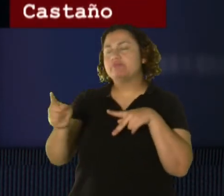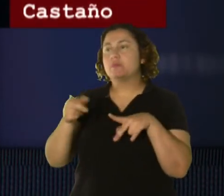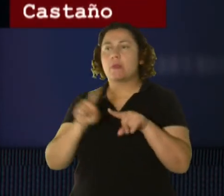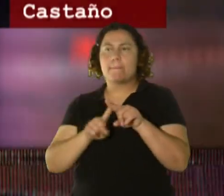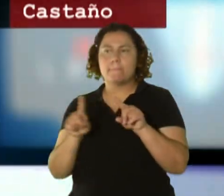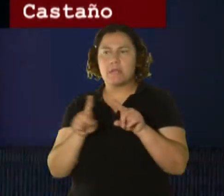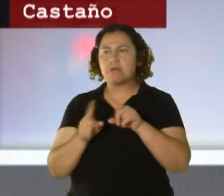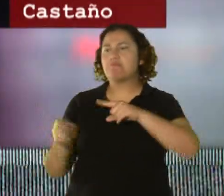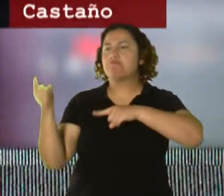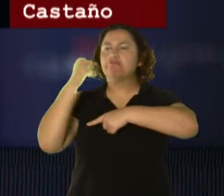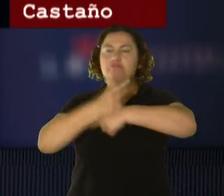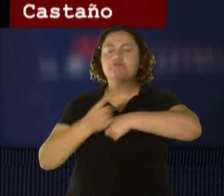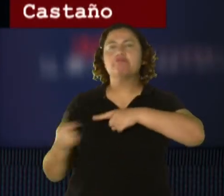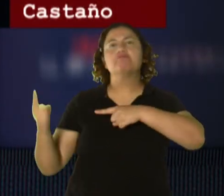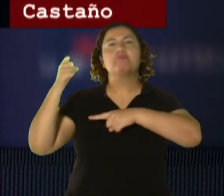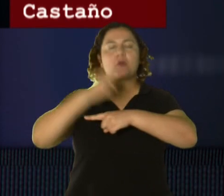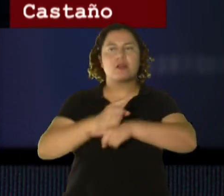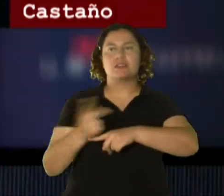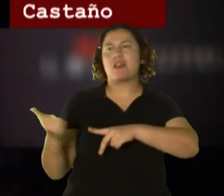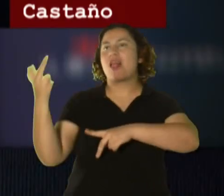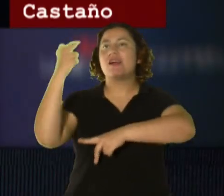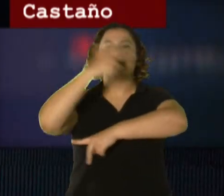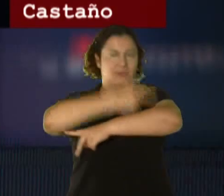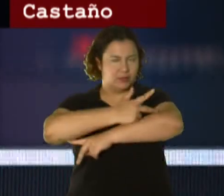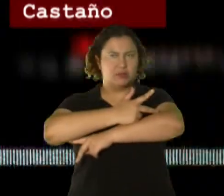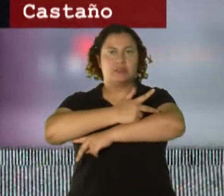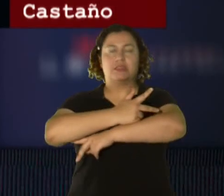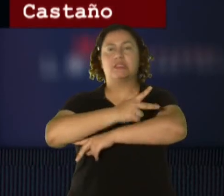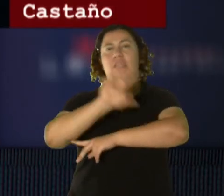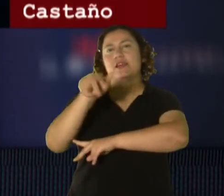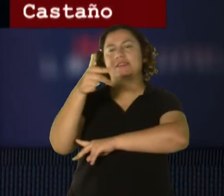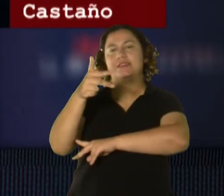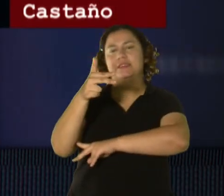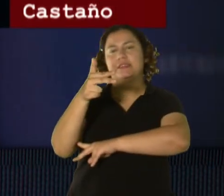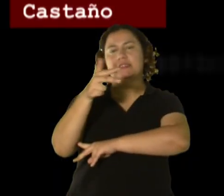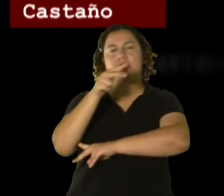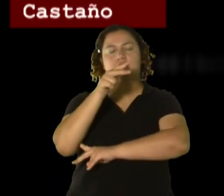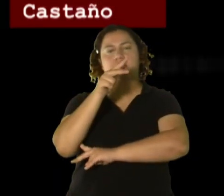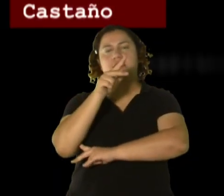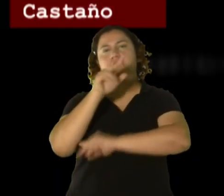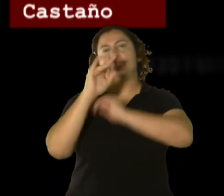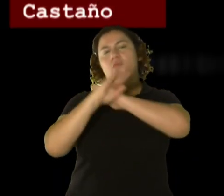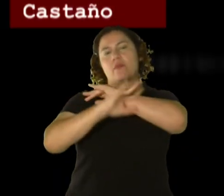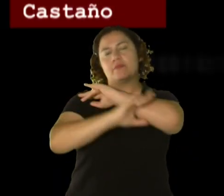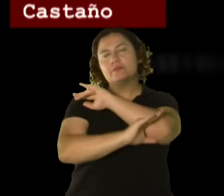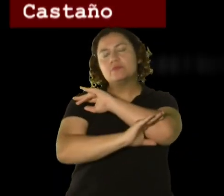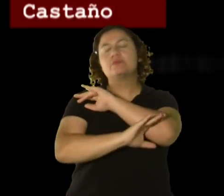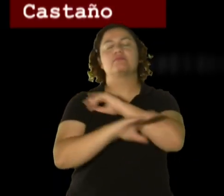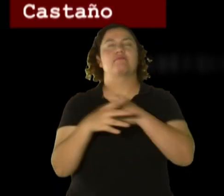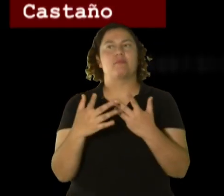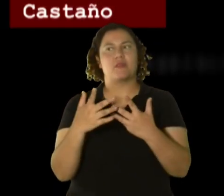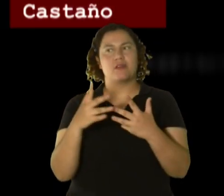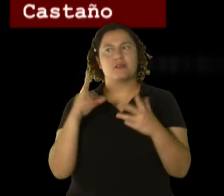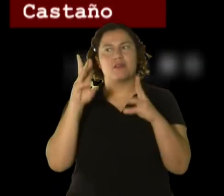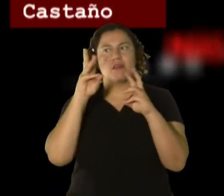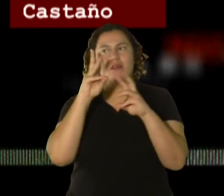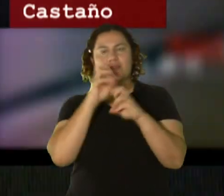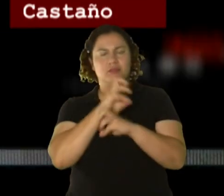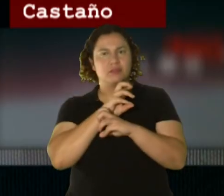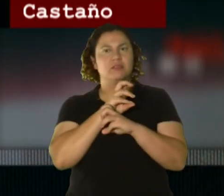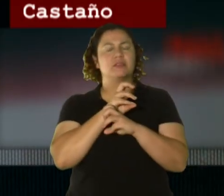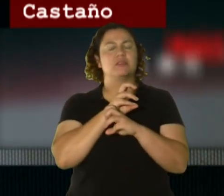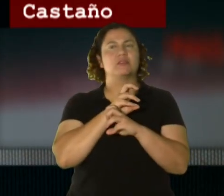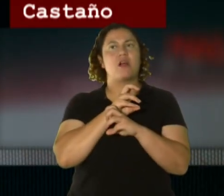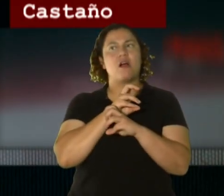transcurrir varios días, ya en el tercer día, ya para el 3 de septiembre, pues, ahí les extraña que no han tenido comunicación con el joven,